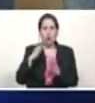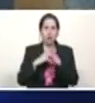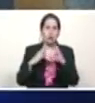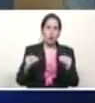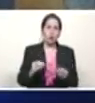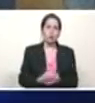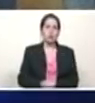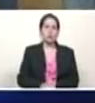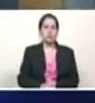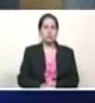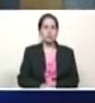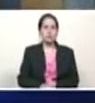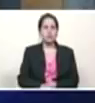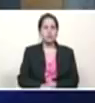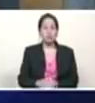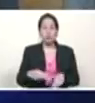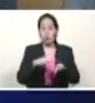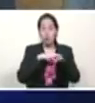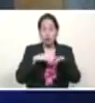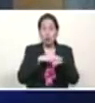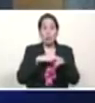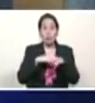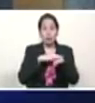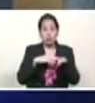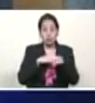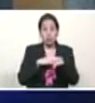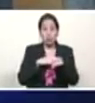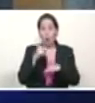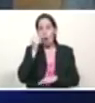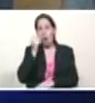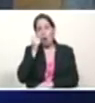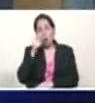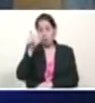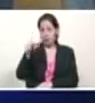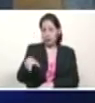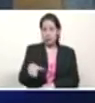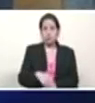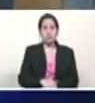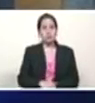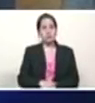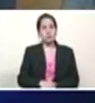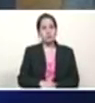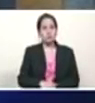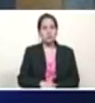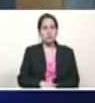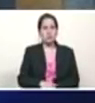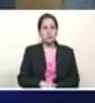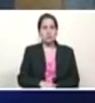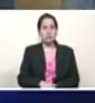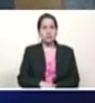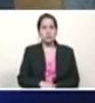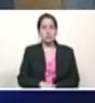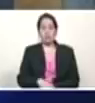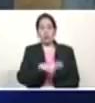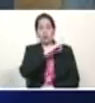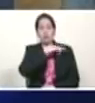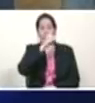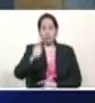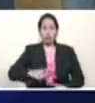Allá está nuestro ministro Wilmar Castro Sotelo, y está también el director general del